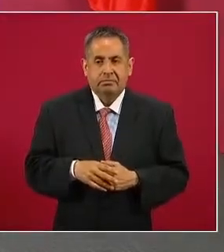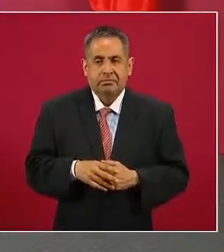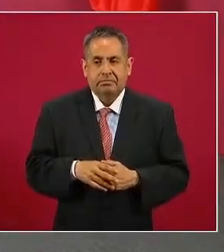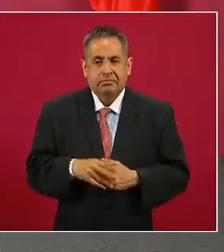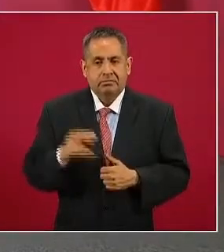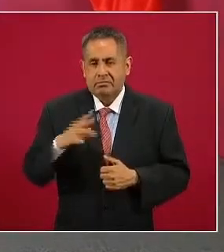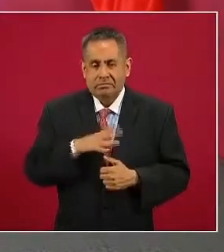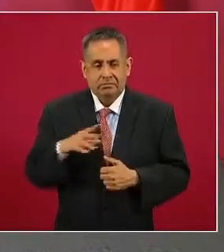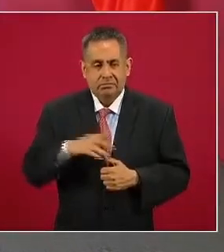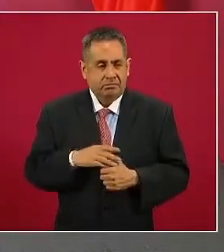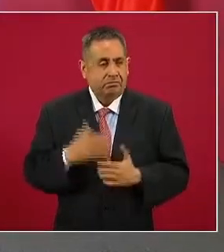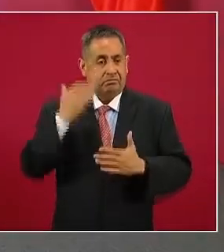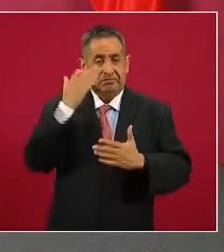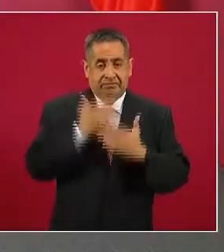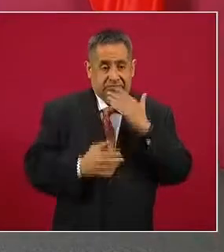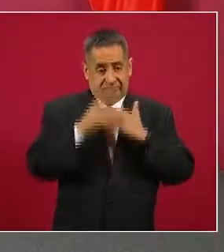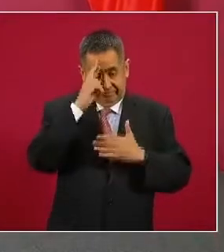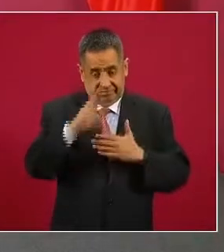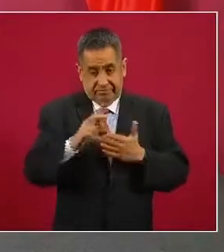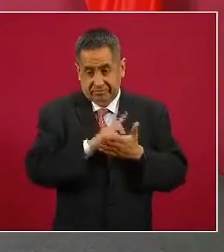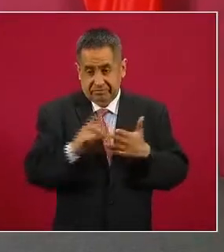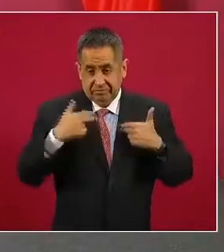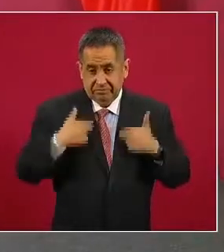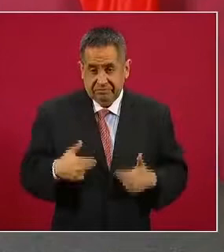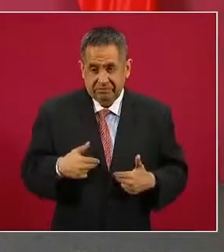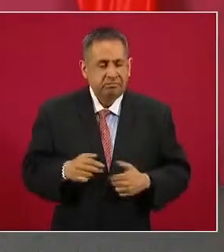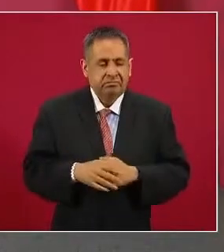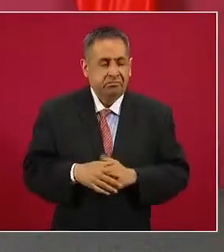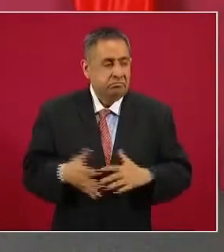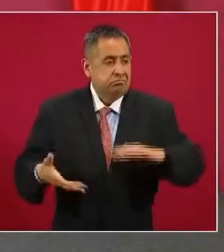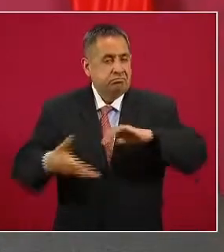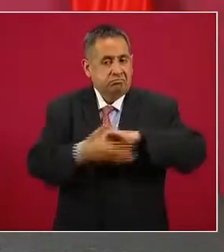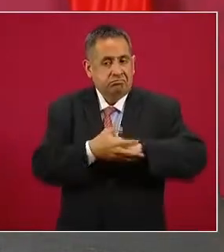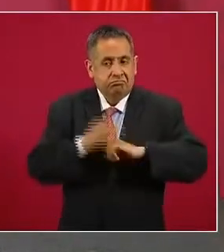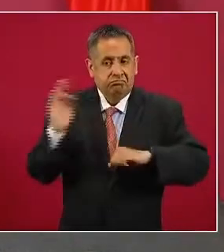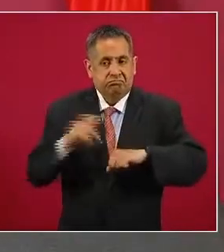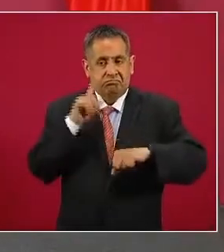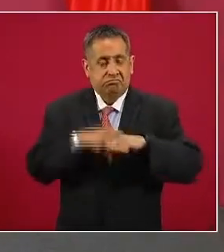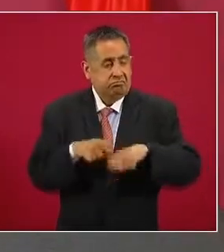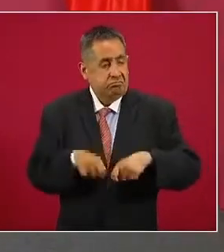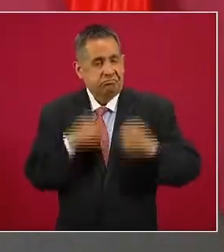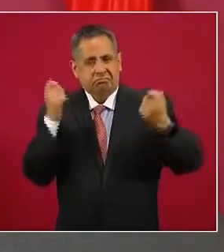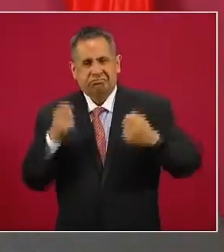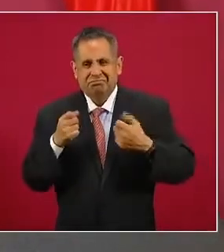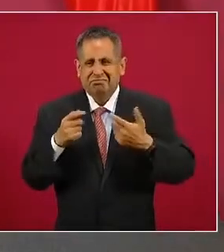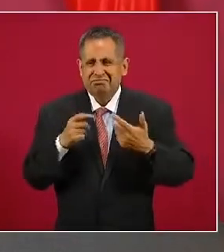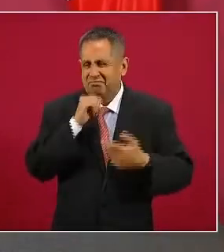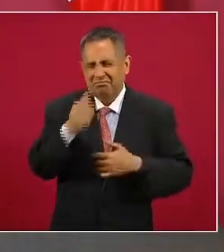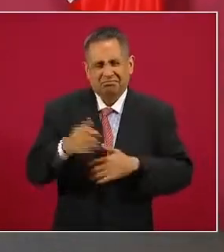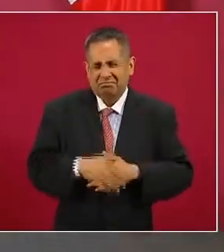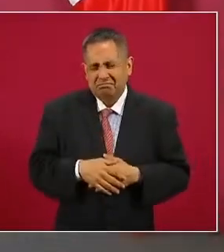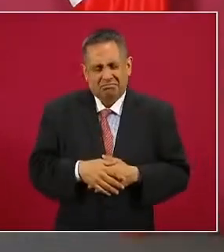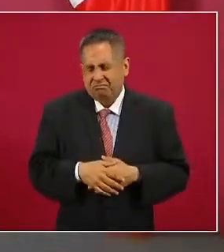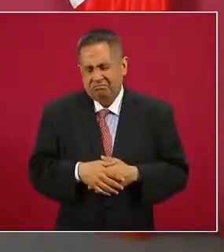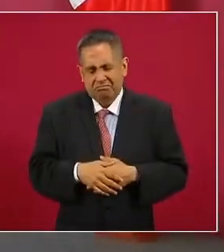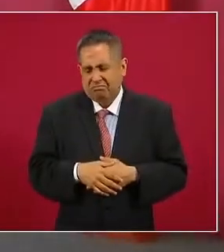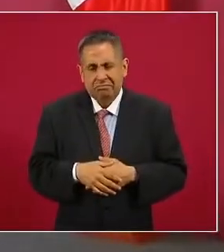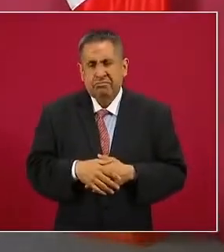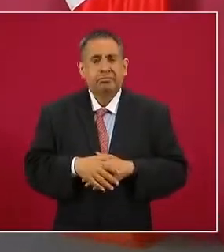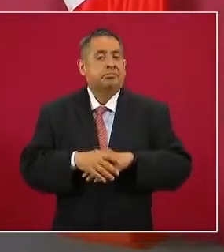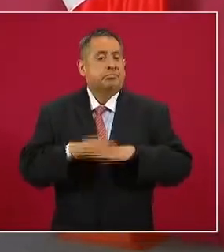ninguna violación al pacto federal y en caso de que